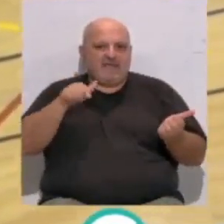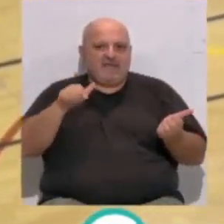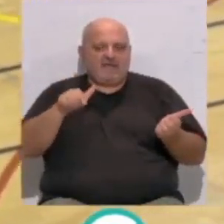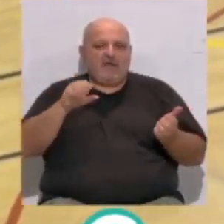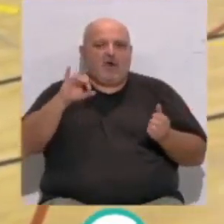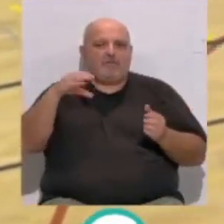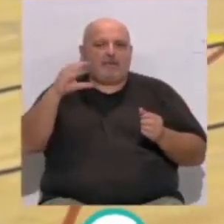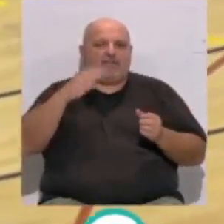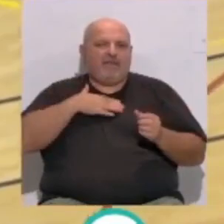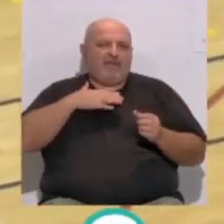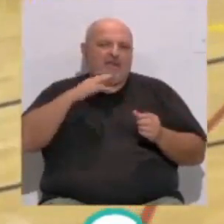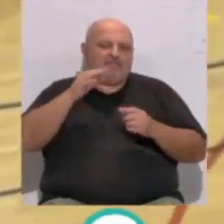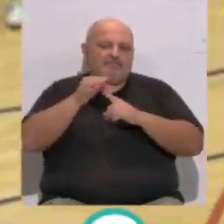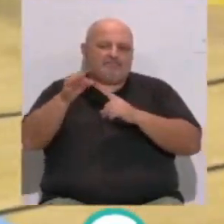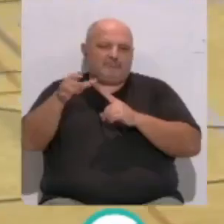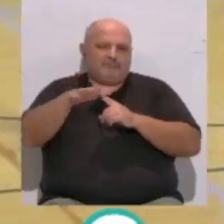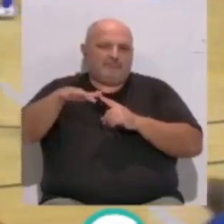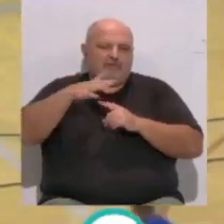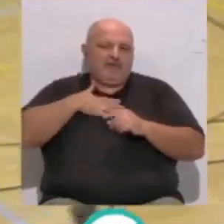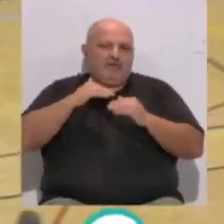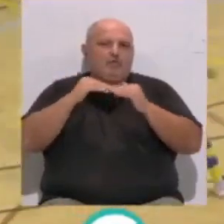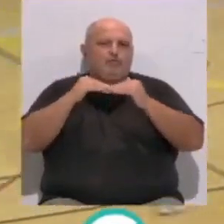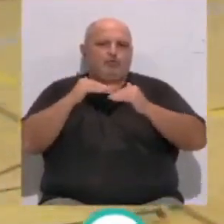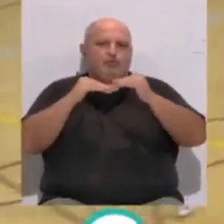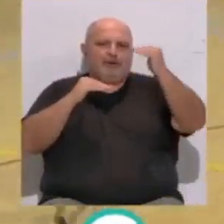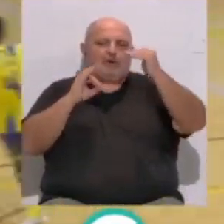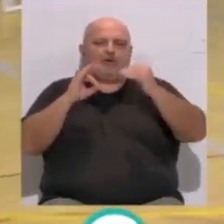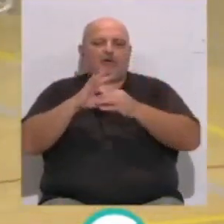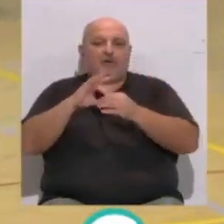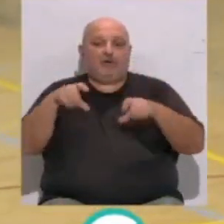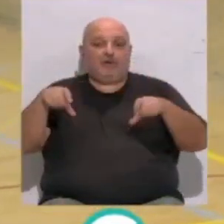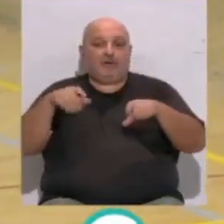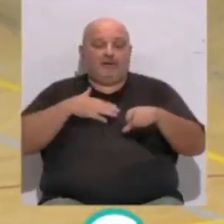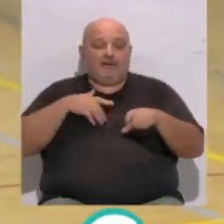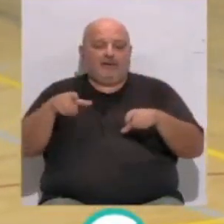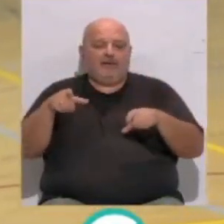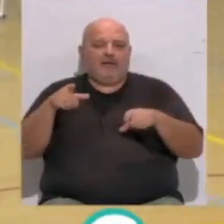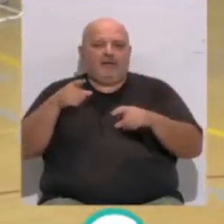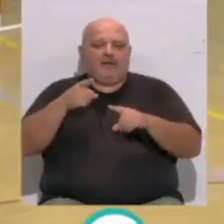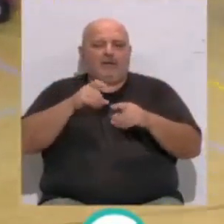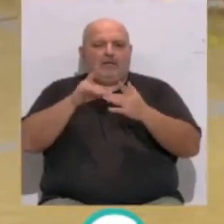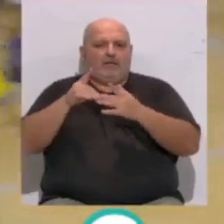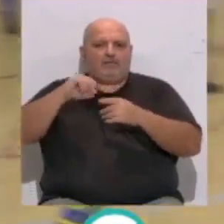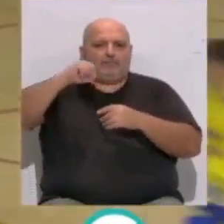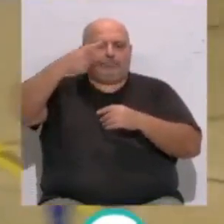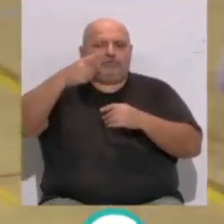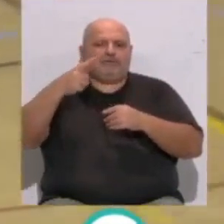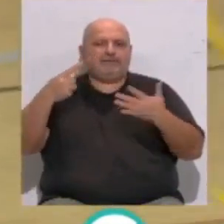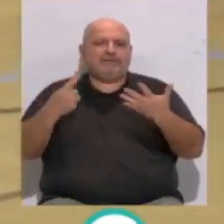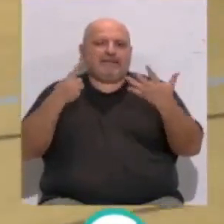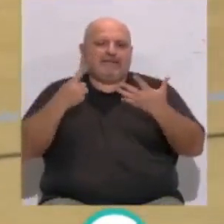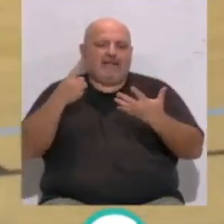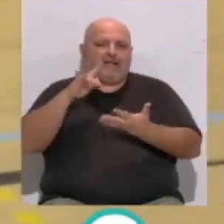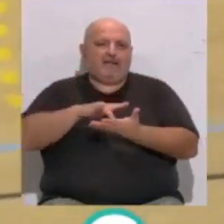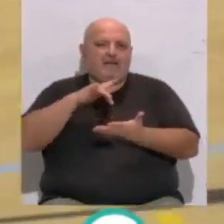al Olympic de Triana, otro descendido de categoría superior. El conjunto de Débora Fernández defiende el liderato en esta sexta jornada